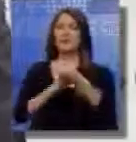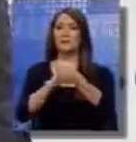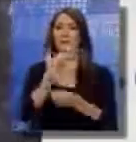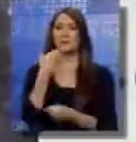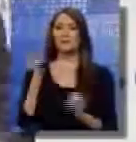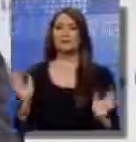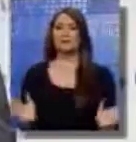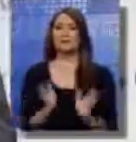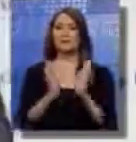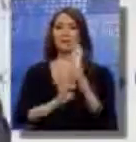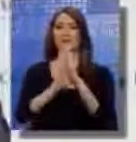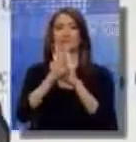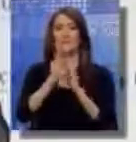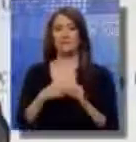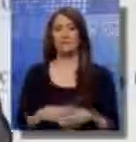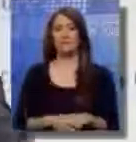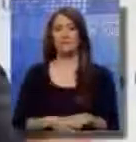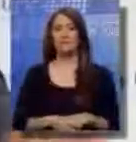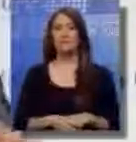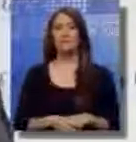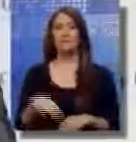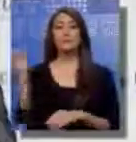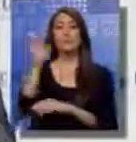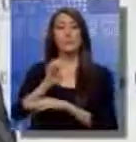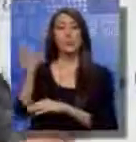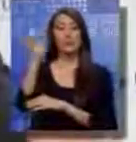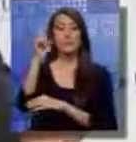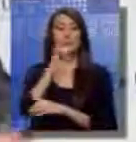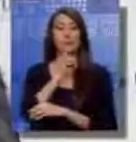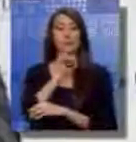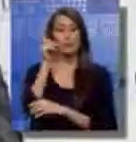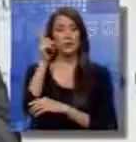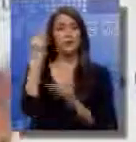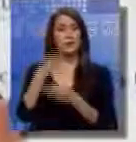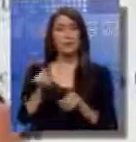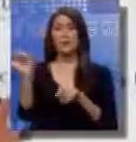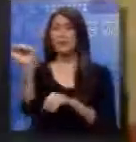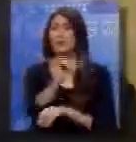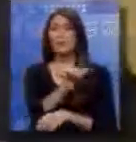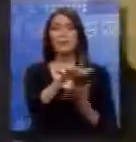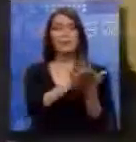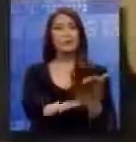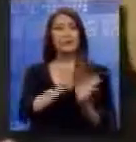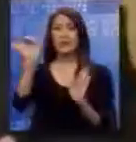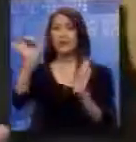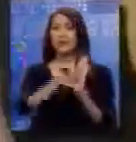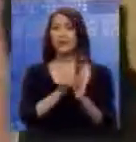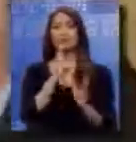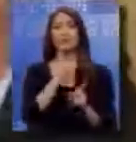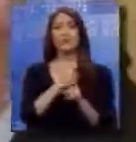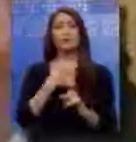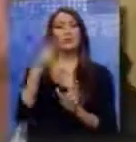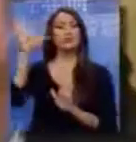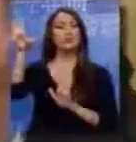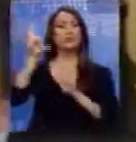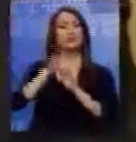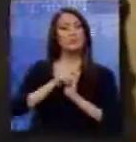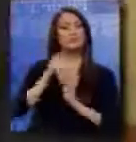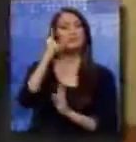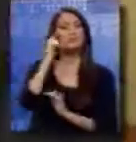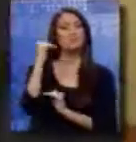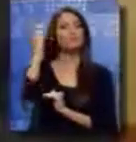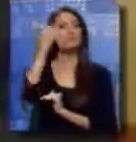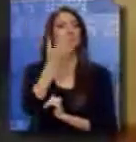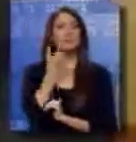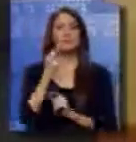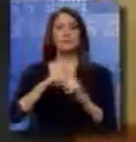Sabésica atenta contra la familia. Europa atenta contra la familia. Estados Unidos atenta contra la familia. ¡Absurdo! Estadistas gobiernan para las próximas generaciones. Los